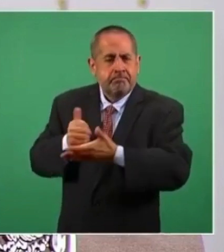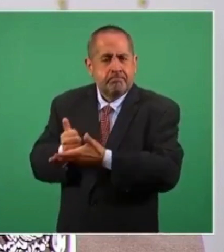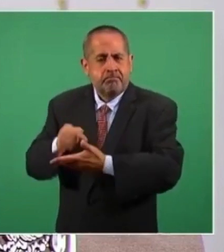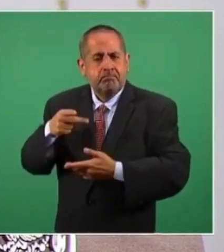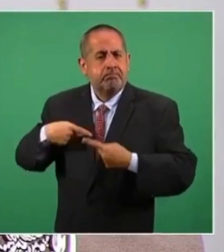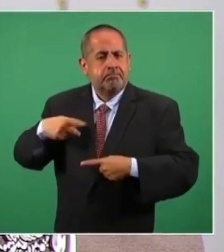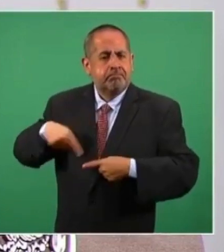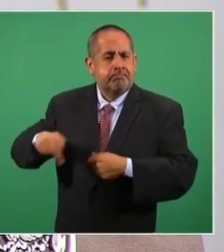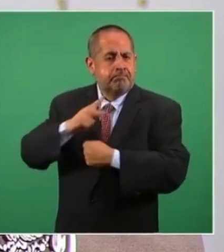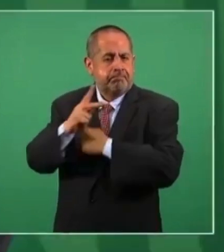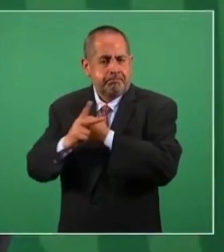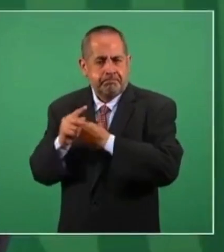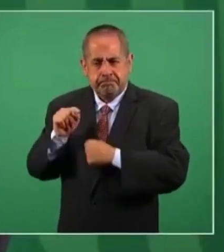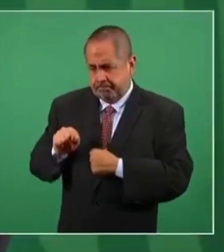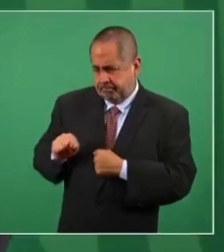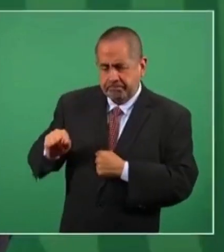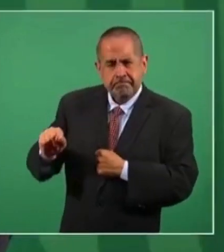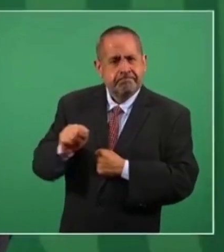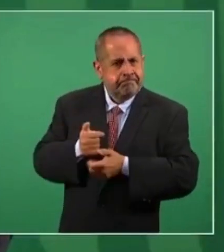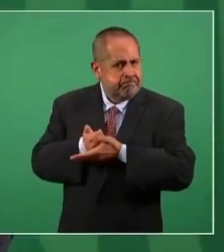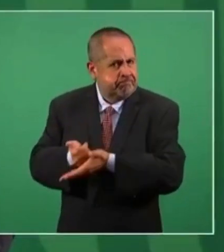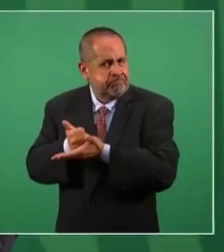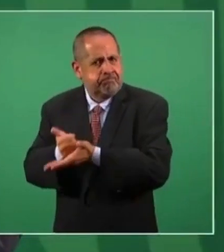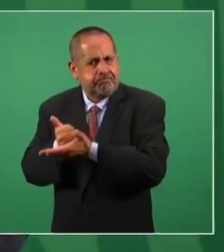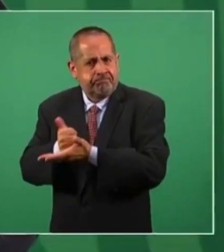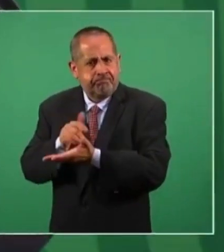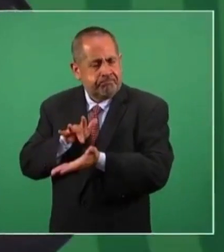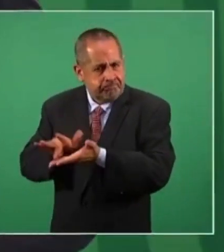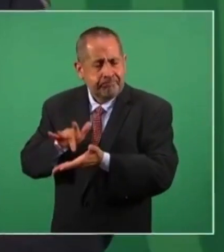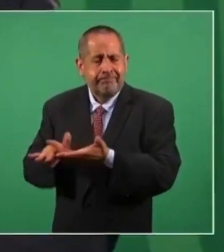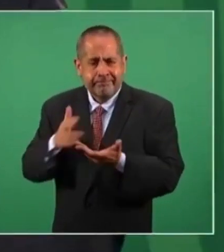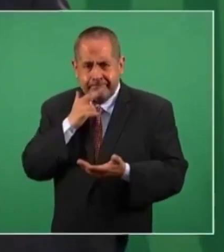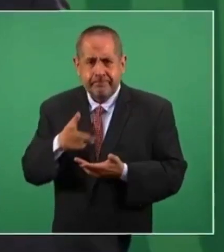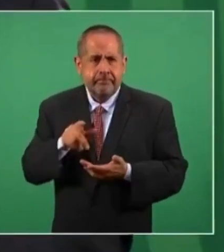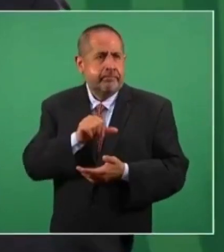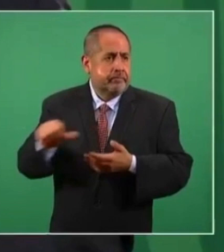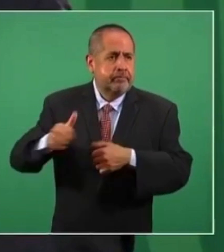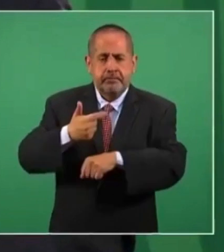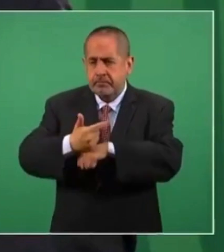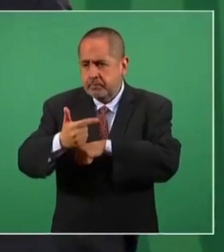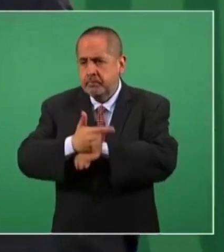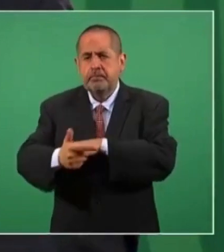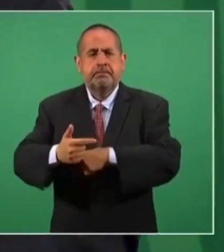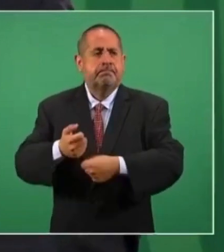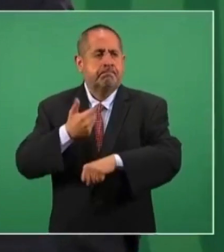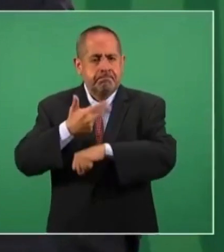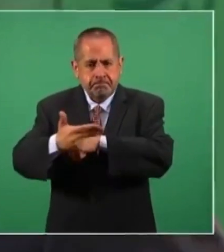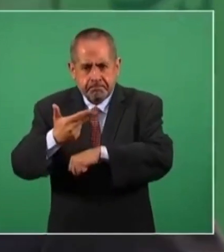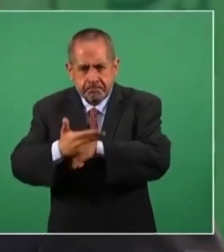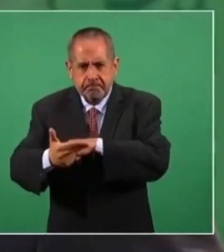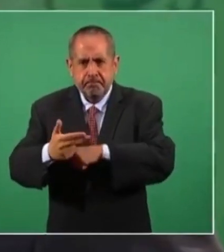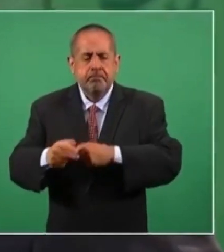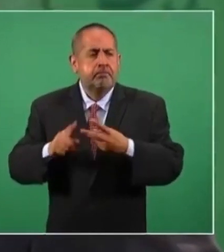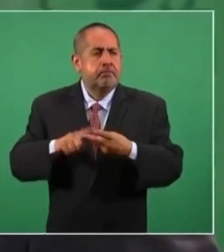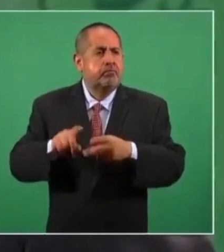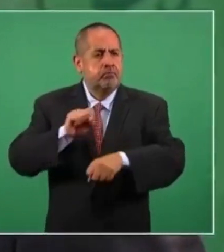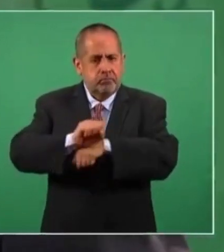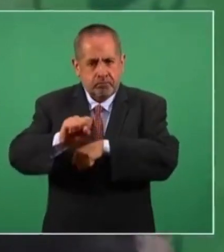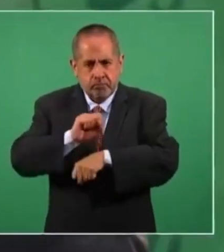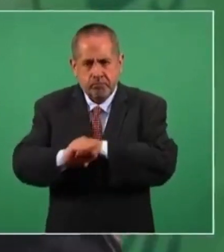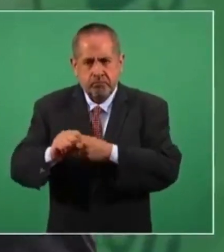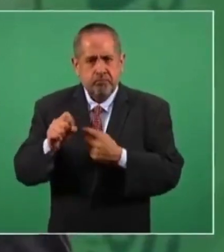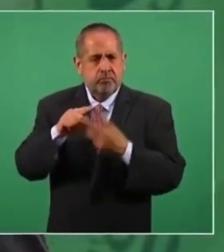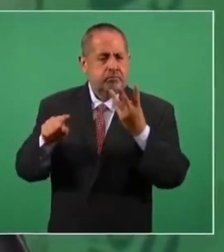de Guatemala, de Honduras, de El Salvador,